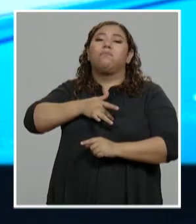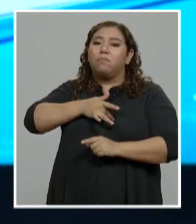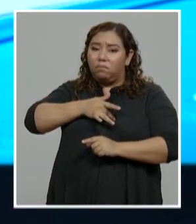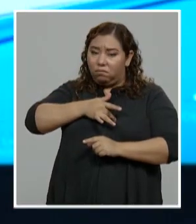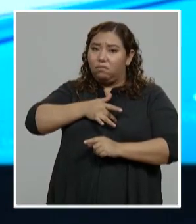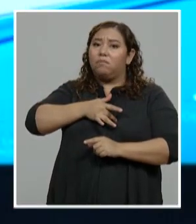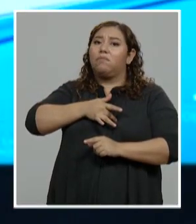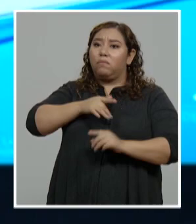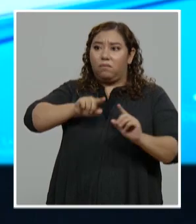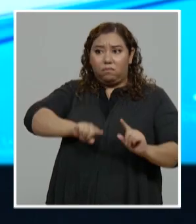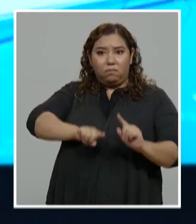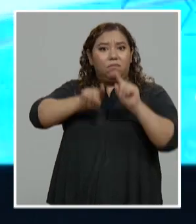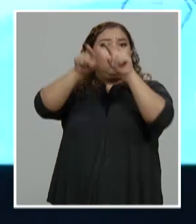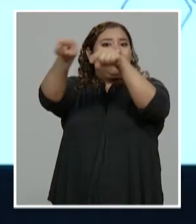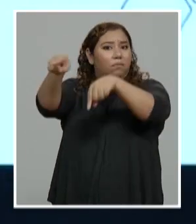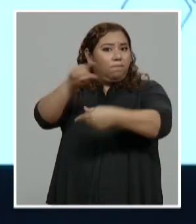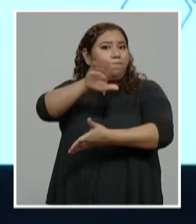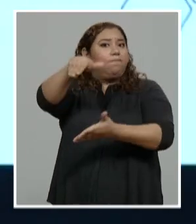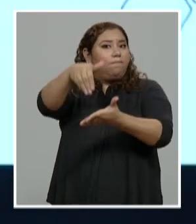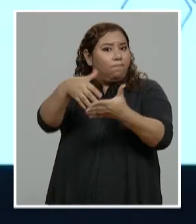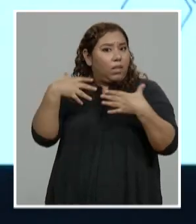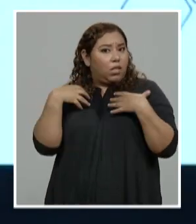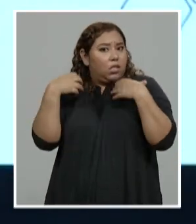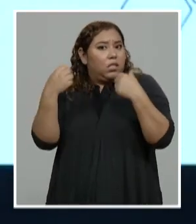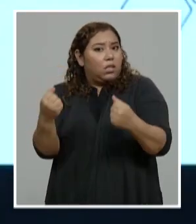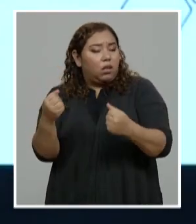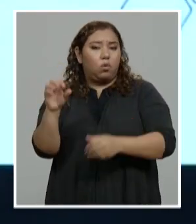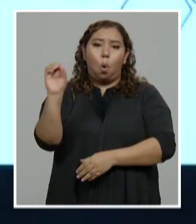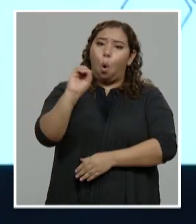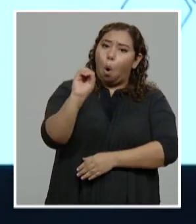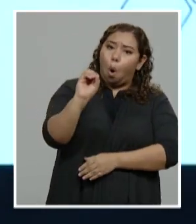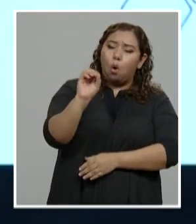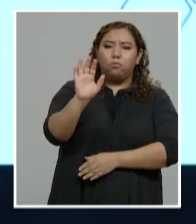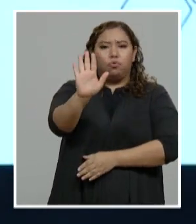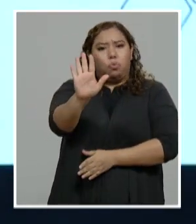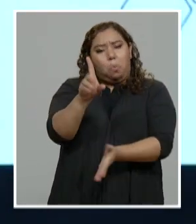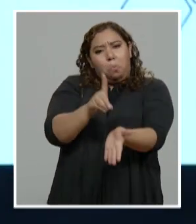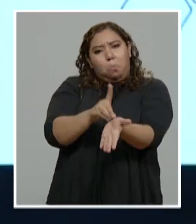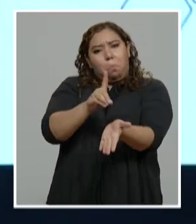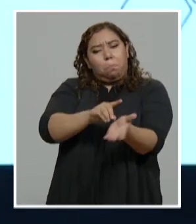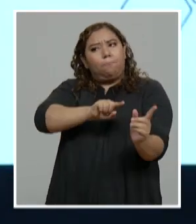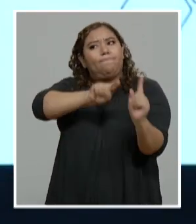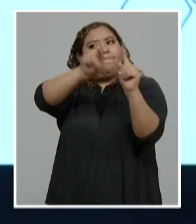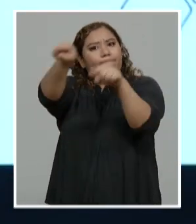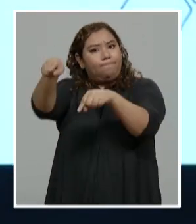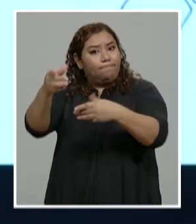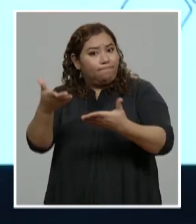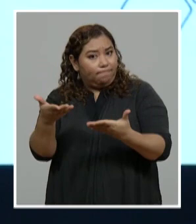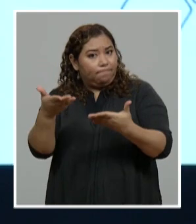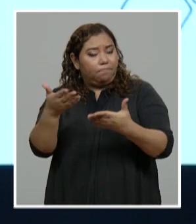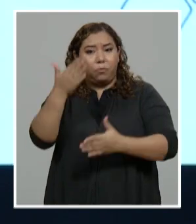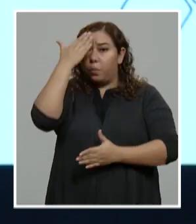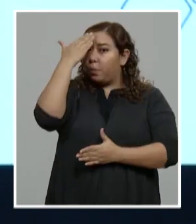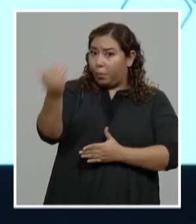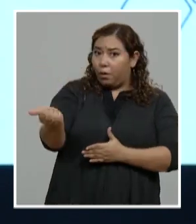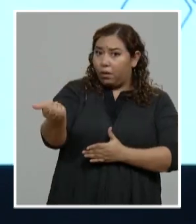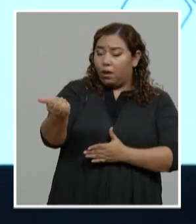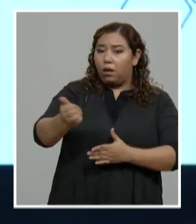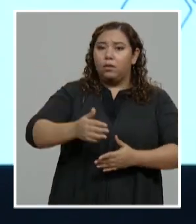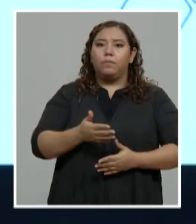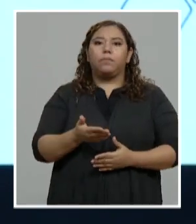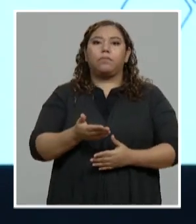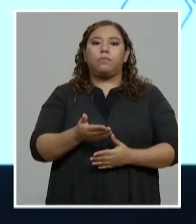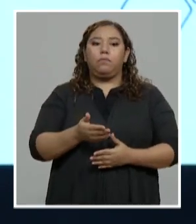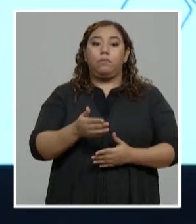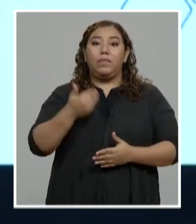acudir a un centro de salud o al médico que usted visite. ¿Por qué? Porque nosotros tenemos tres etapas